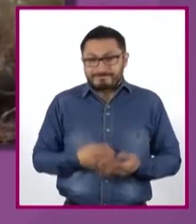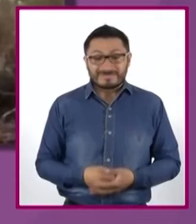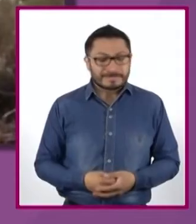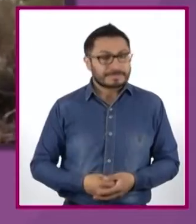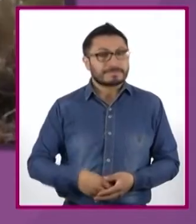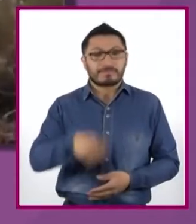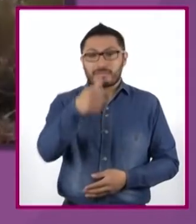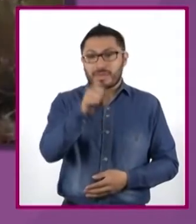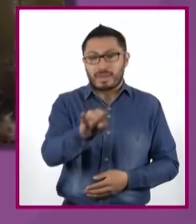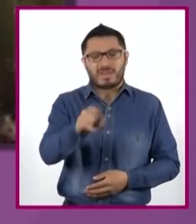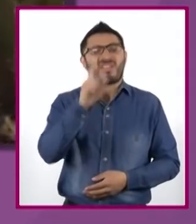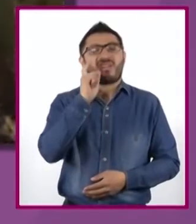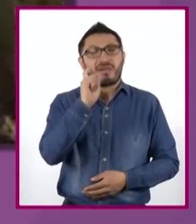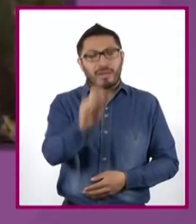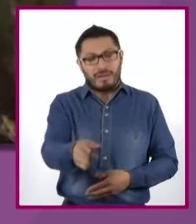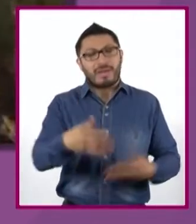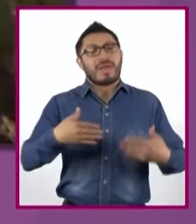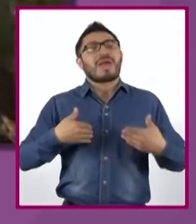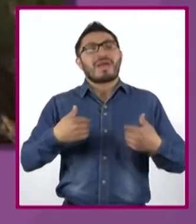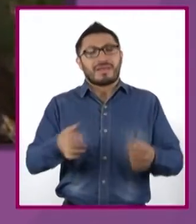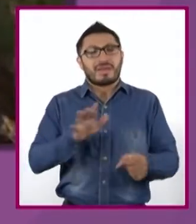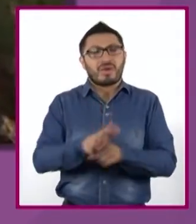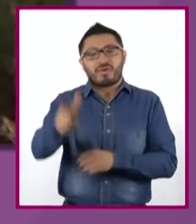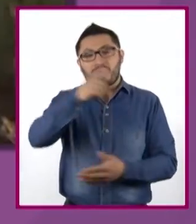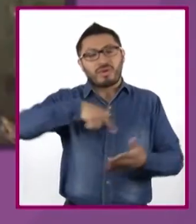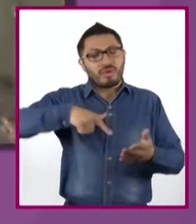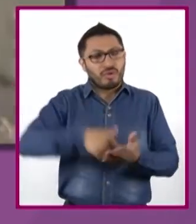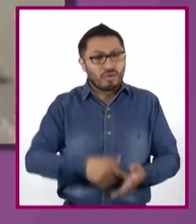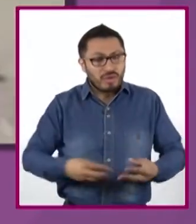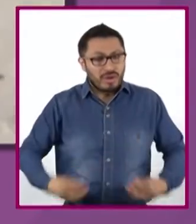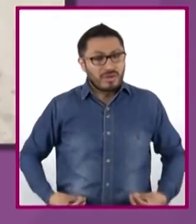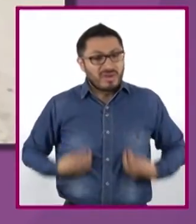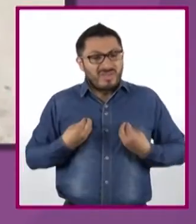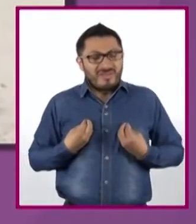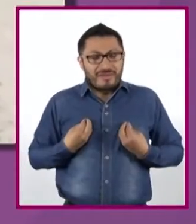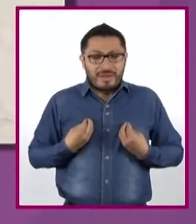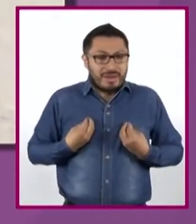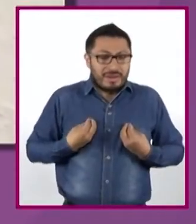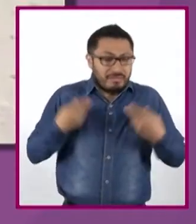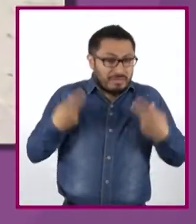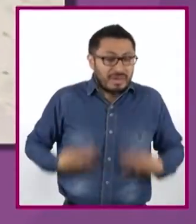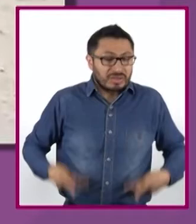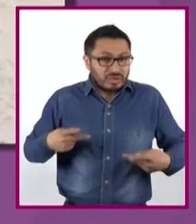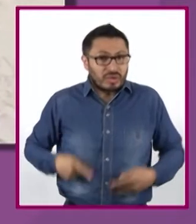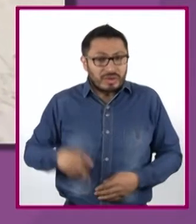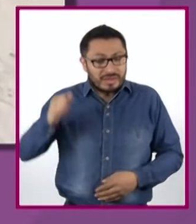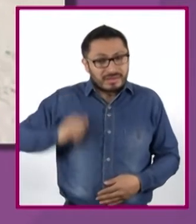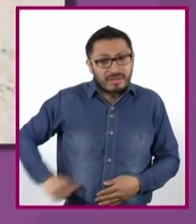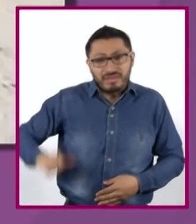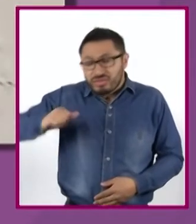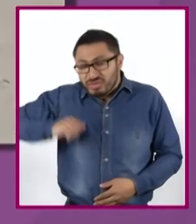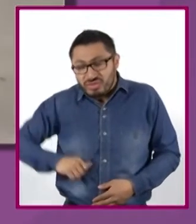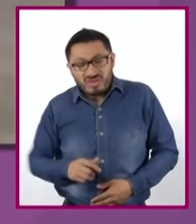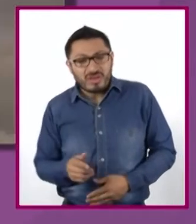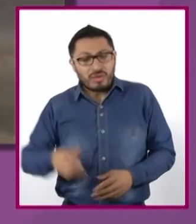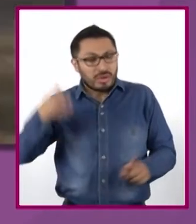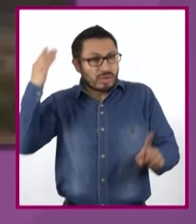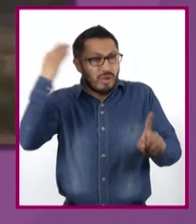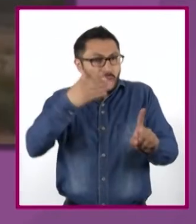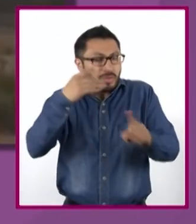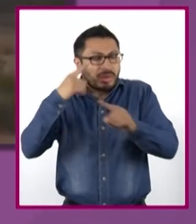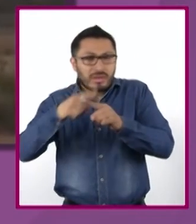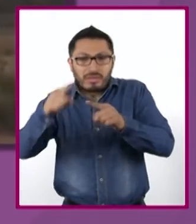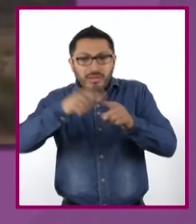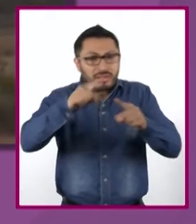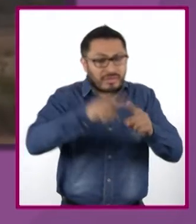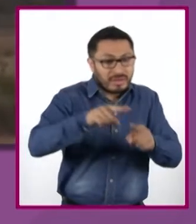Así podemos entender dónde se asentaron las bandas, los asentamientos históricos y las misiones. Luego, entonces,